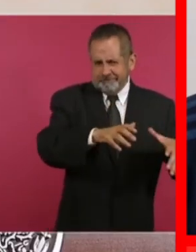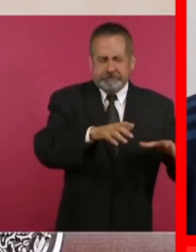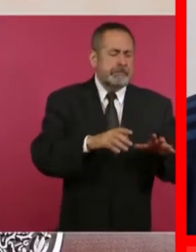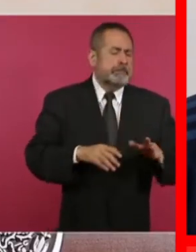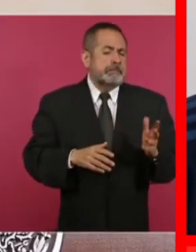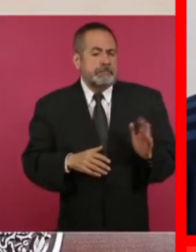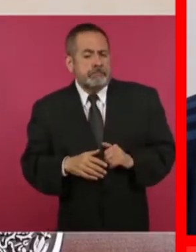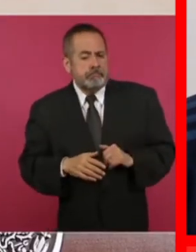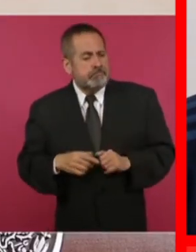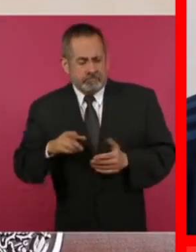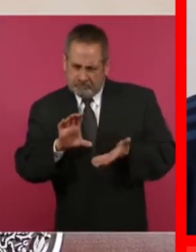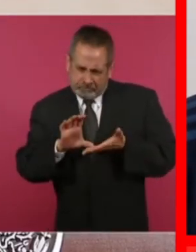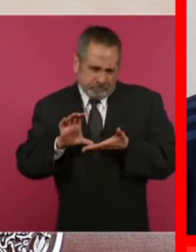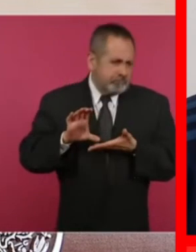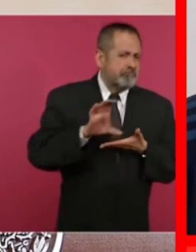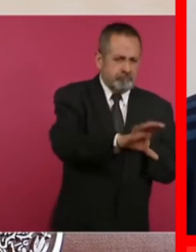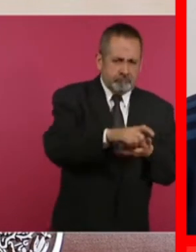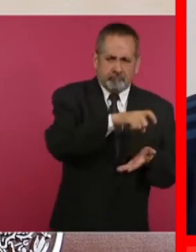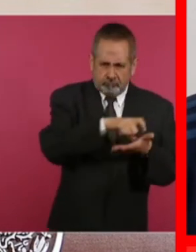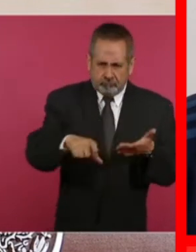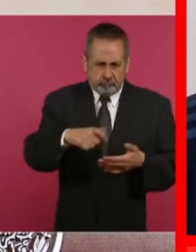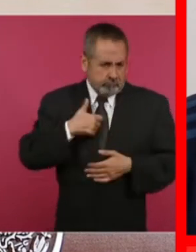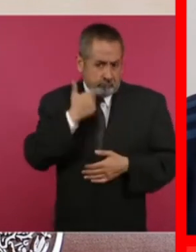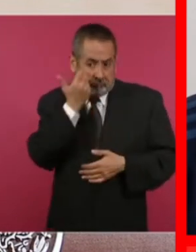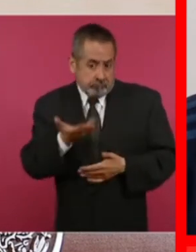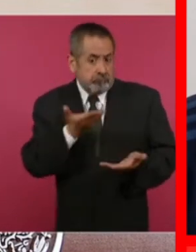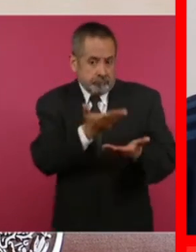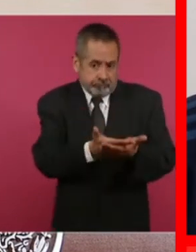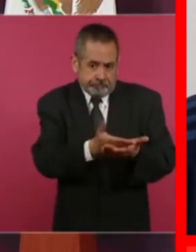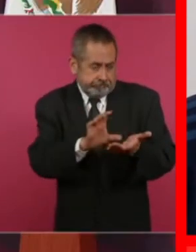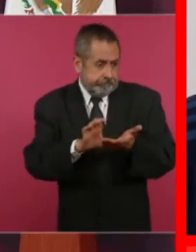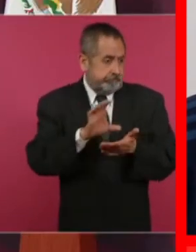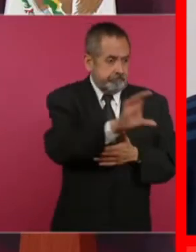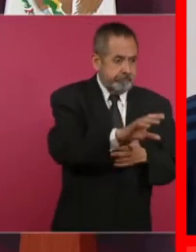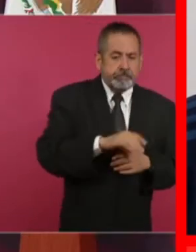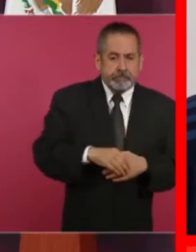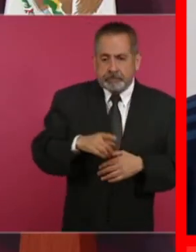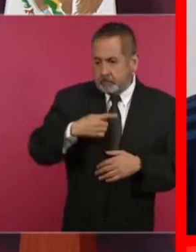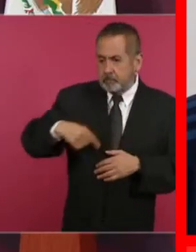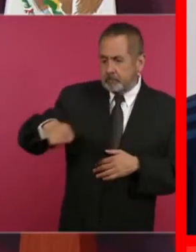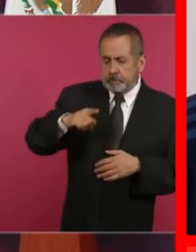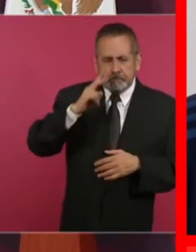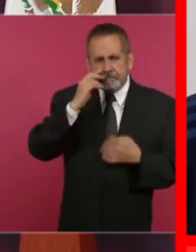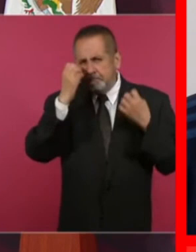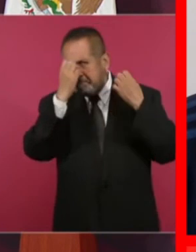Pero se los compramos todo y mandamos a hacer un avalúo oficial